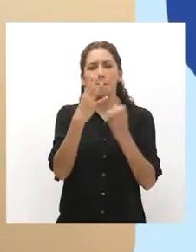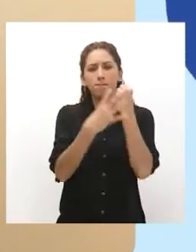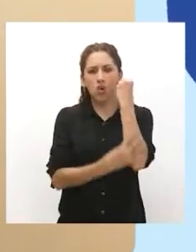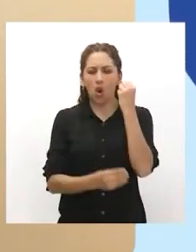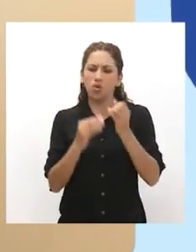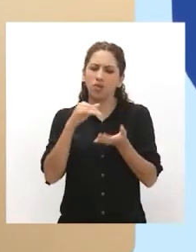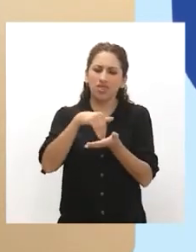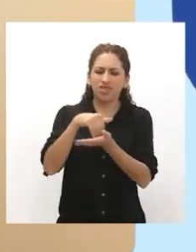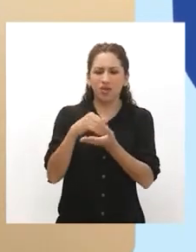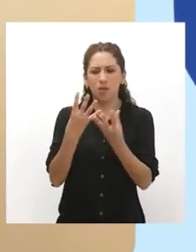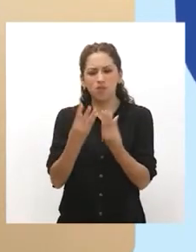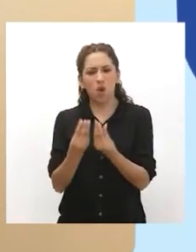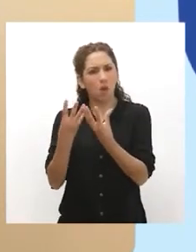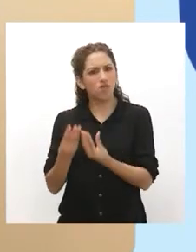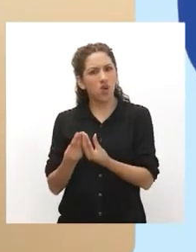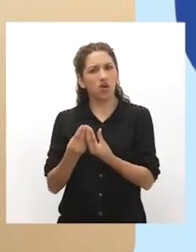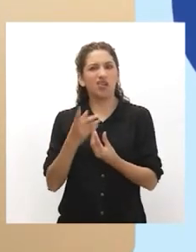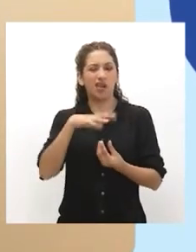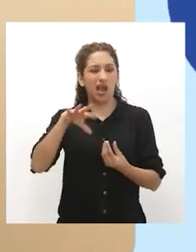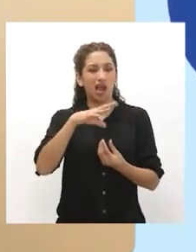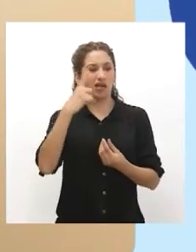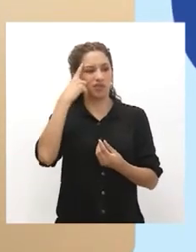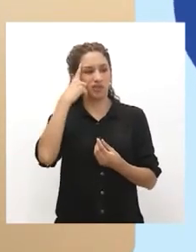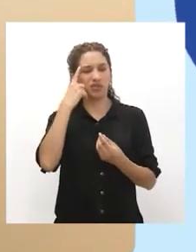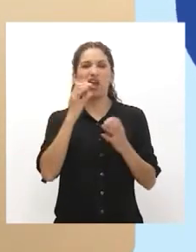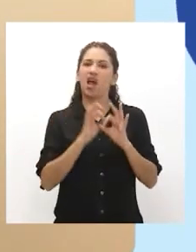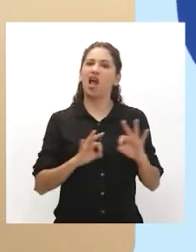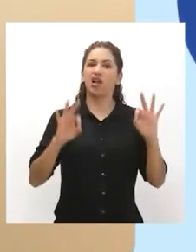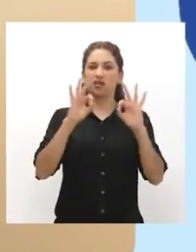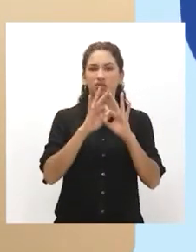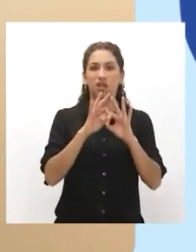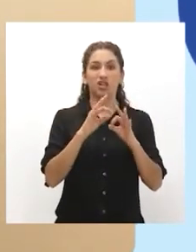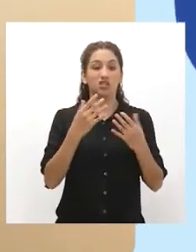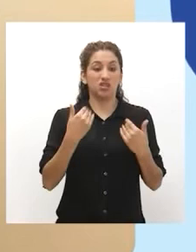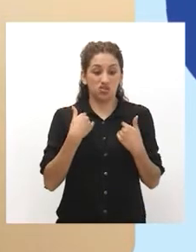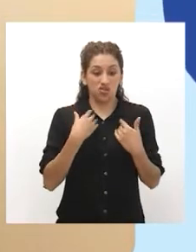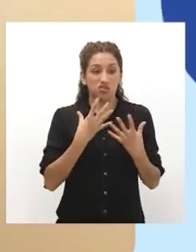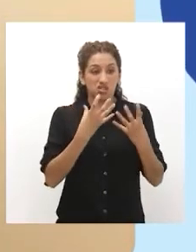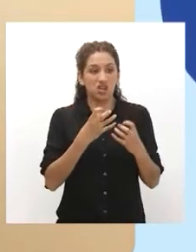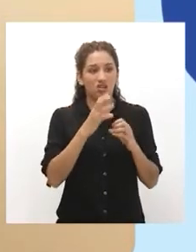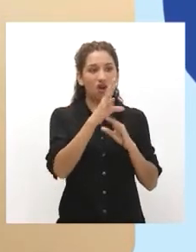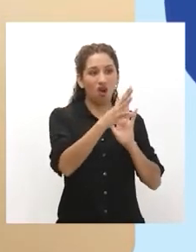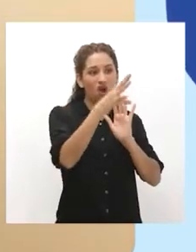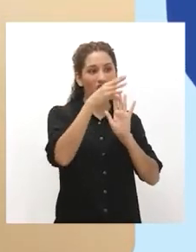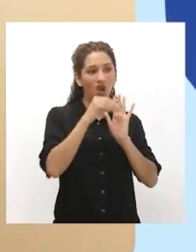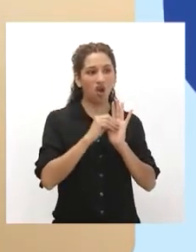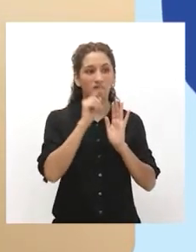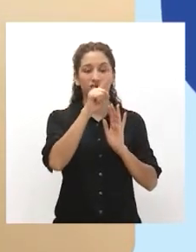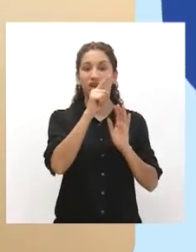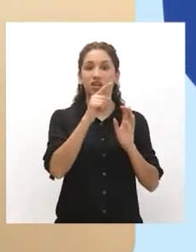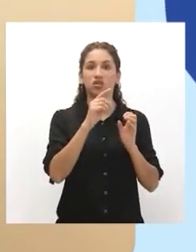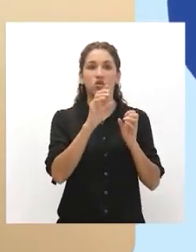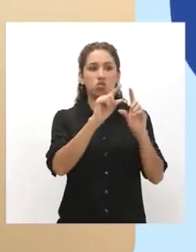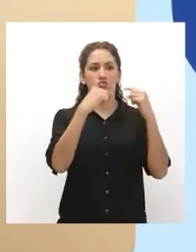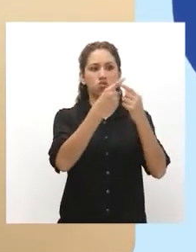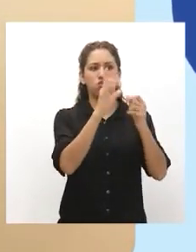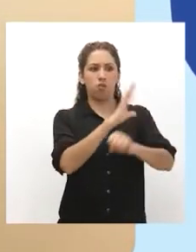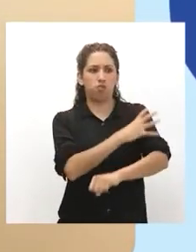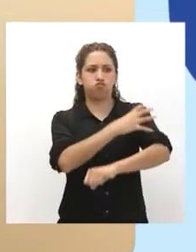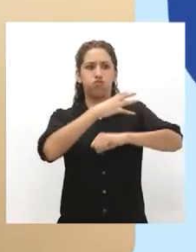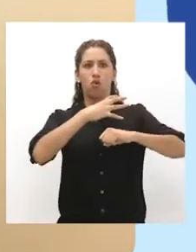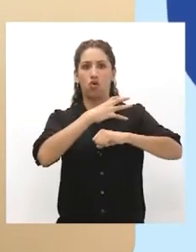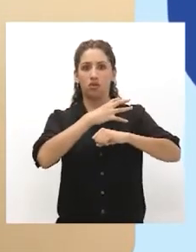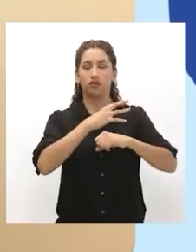la población percibe inconscientemente que su bienestar depende de satisfacer o por lo menos imitar a estos grupos de poder dominantes.